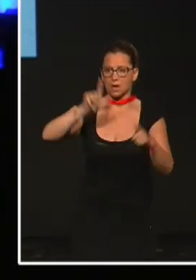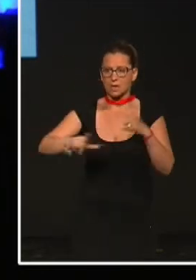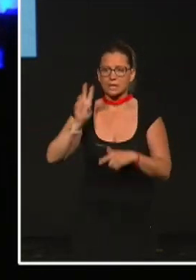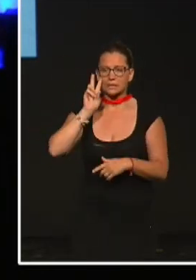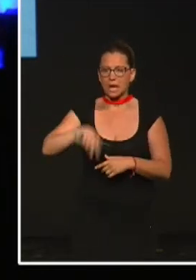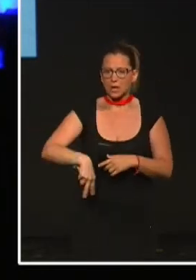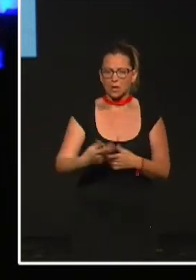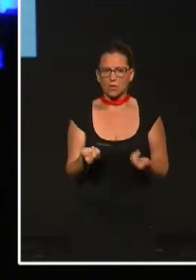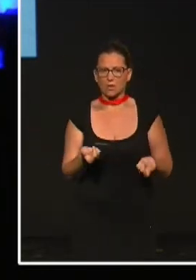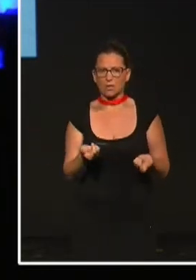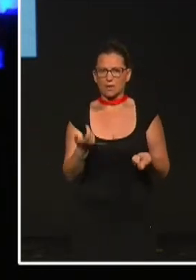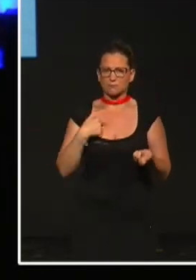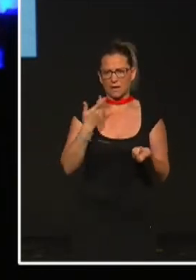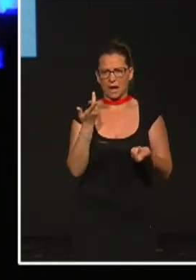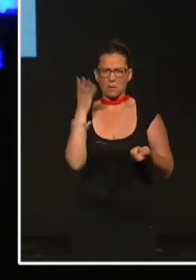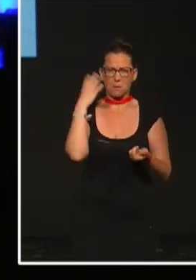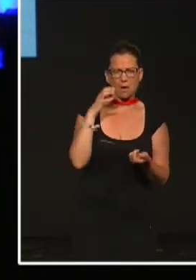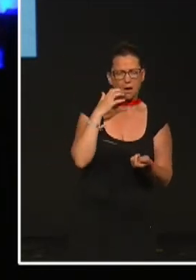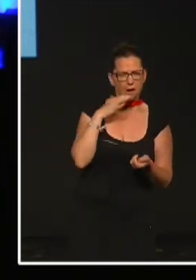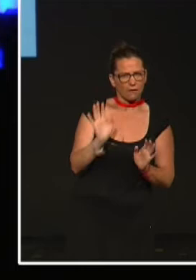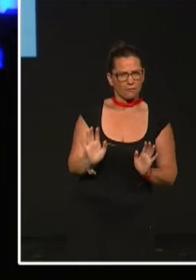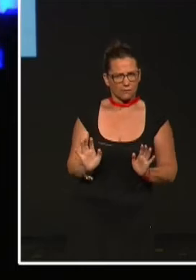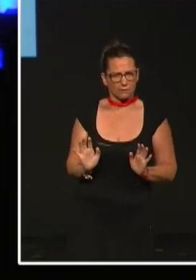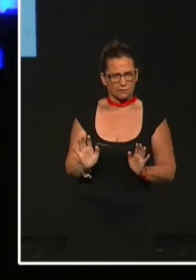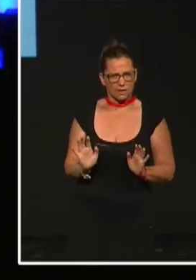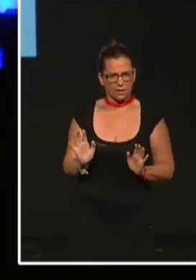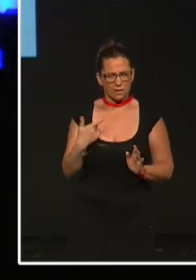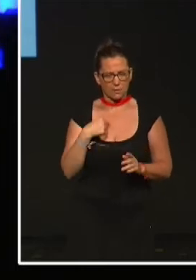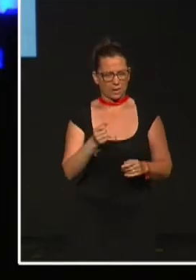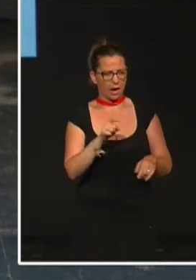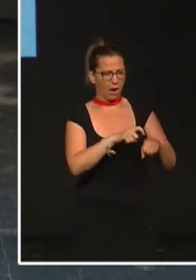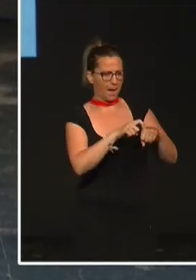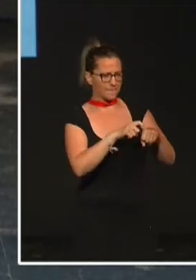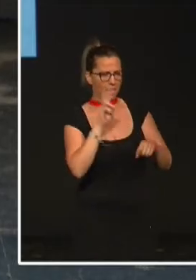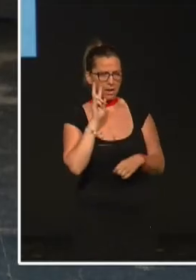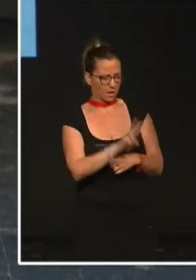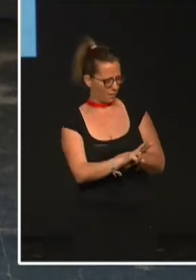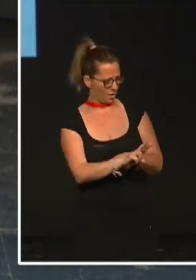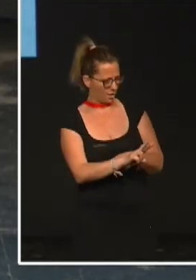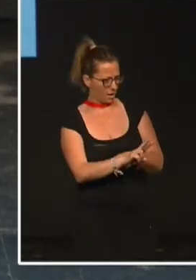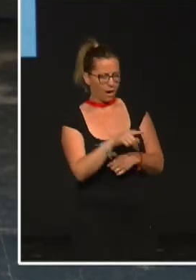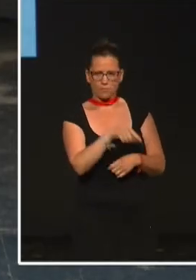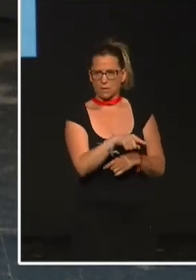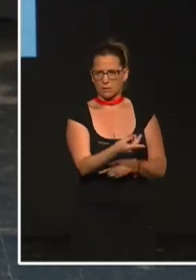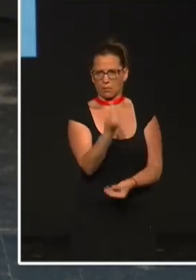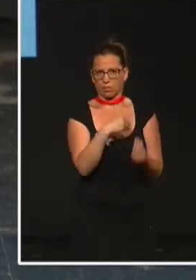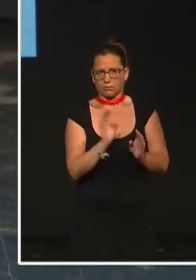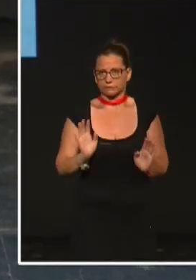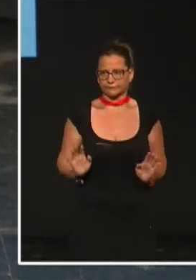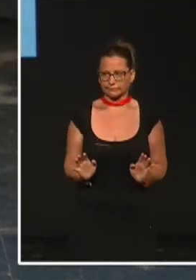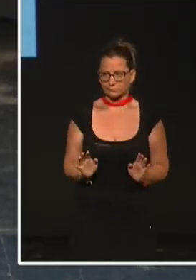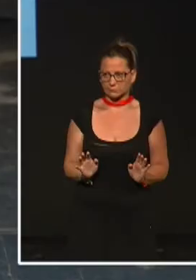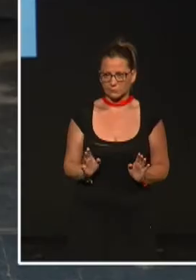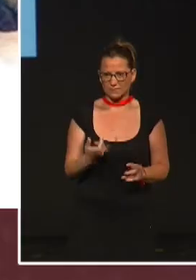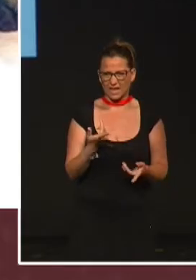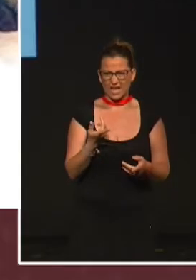excentricidad bastante grande que llevó a cabo, era especie que descubría o veía, especie que se comía. Entonces, llegó a